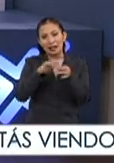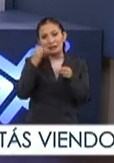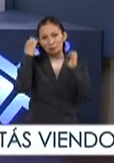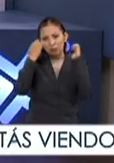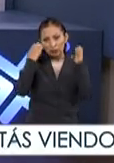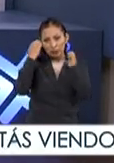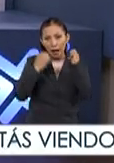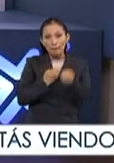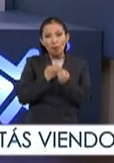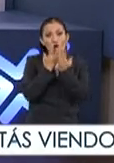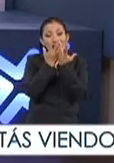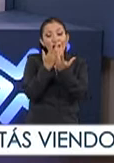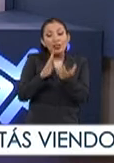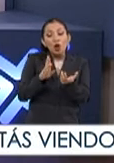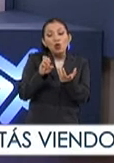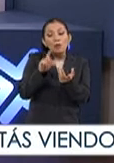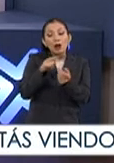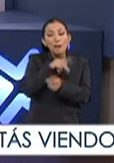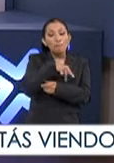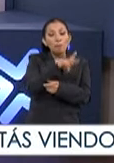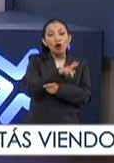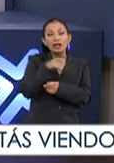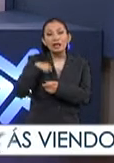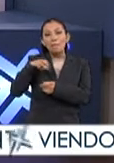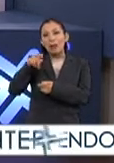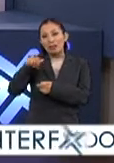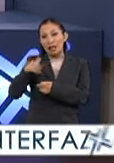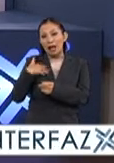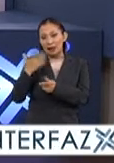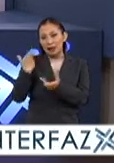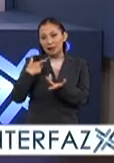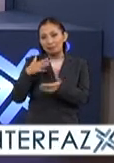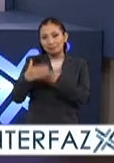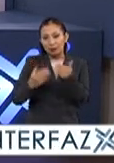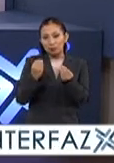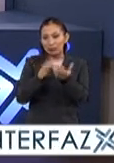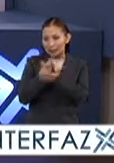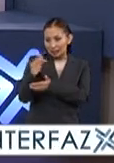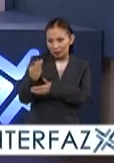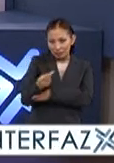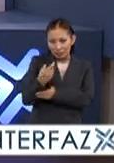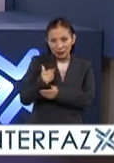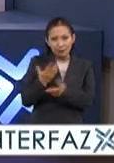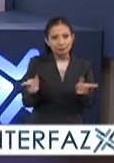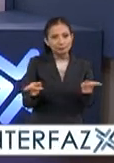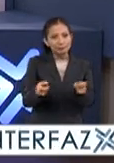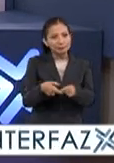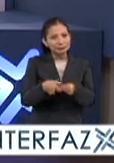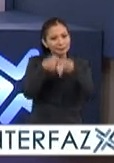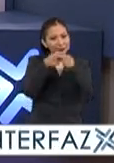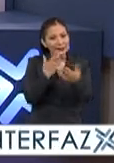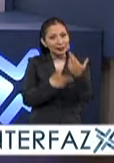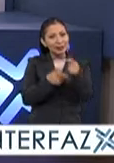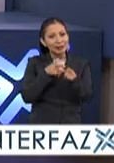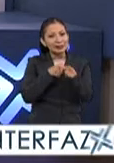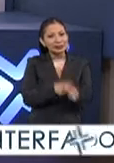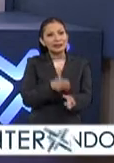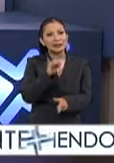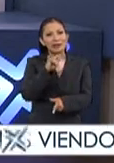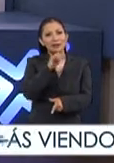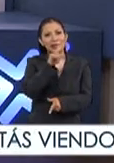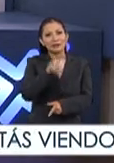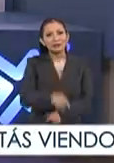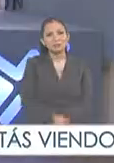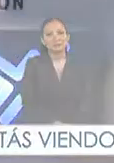exposición poética del urbano punk y metal en México hay que ir a ver muchas gracias a ustedes vamos a hacer otra breve pausa seguimos en Interfaz